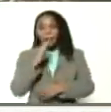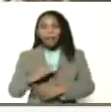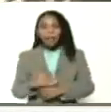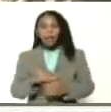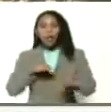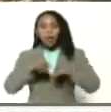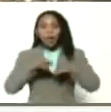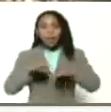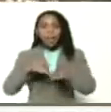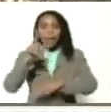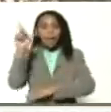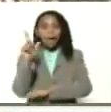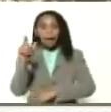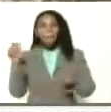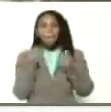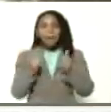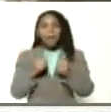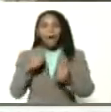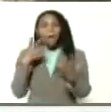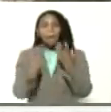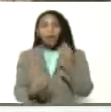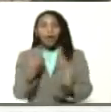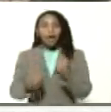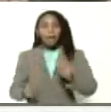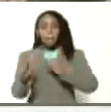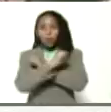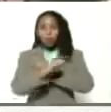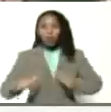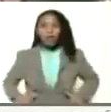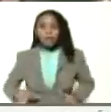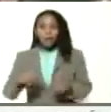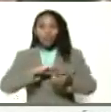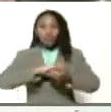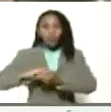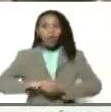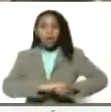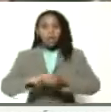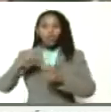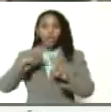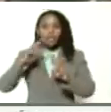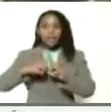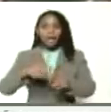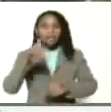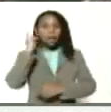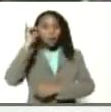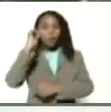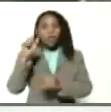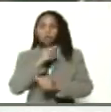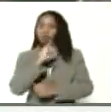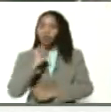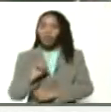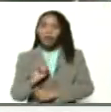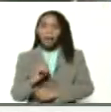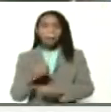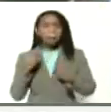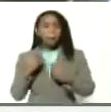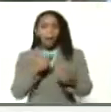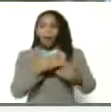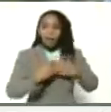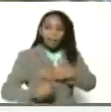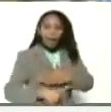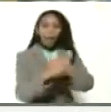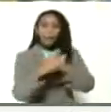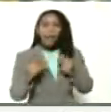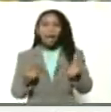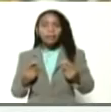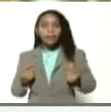Lara, Mérida, Miranda, Monaga, Portuguesa, Trujillo, Táchira, Yaracú y Zulia para llevar adelante la